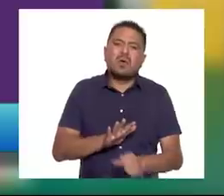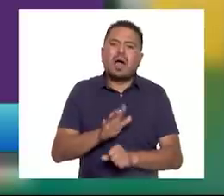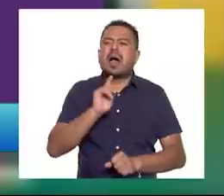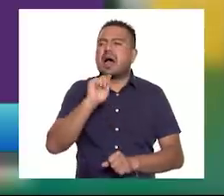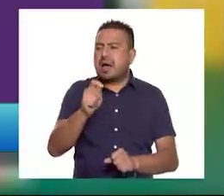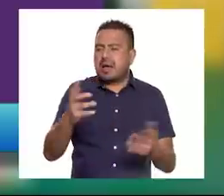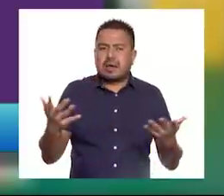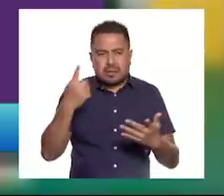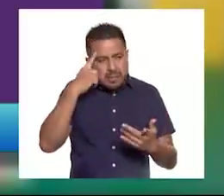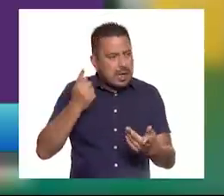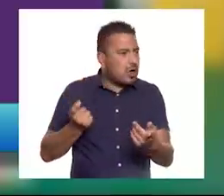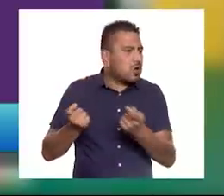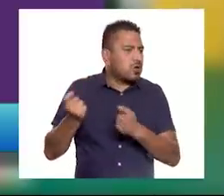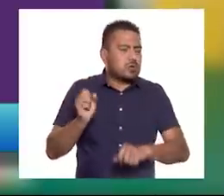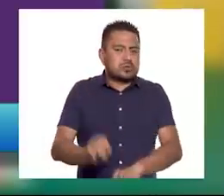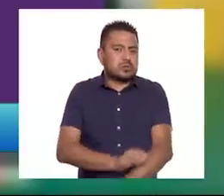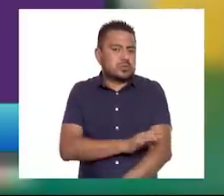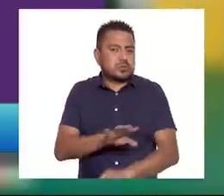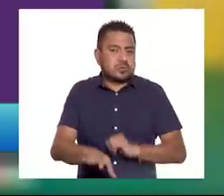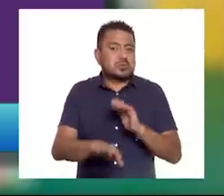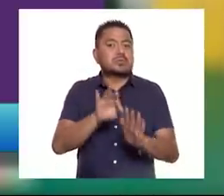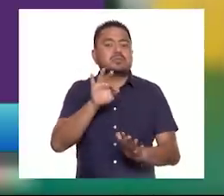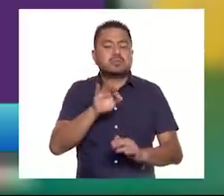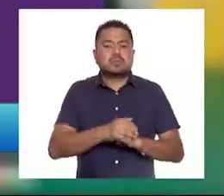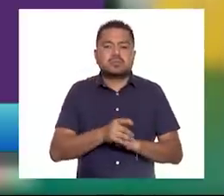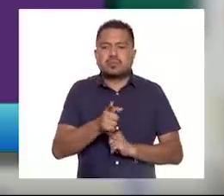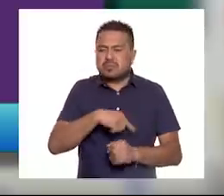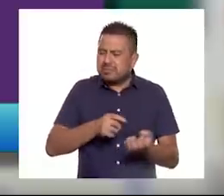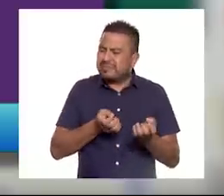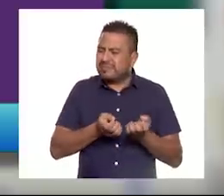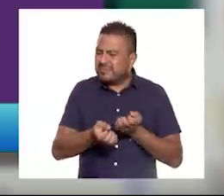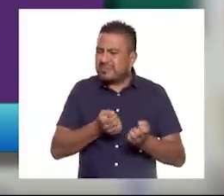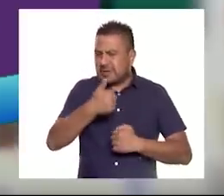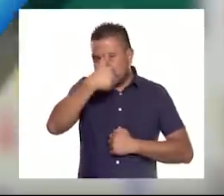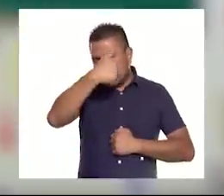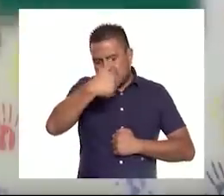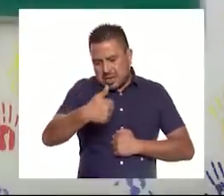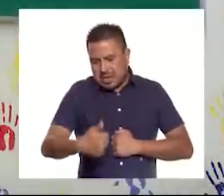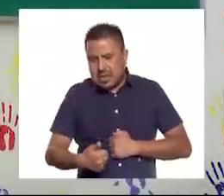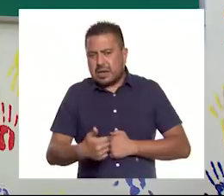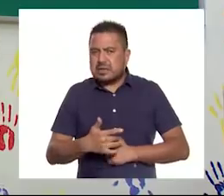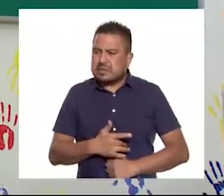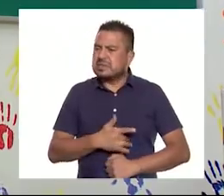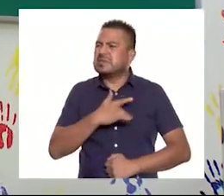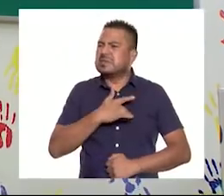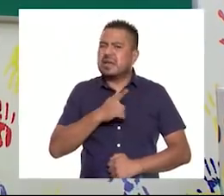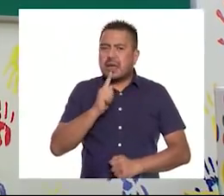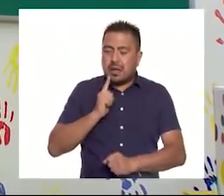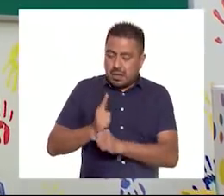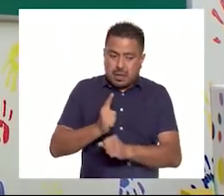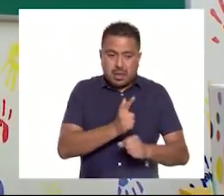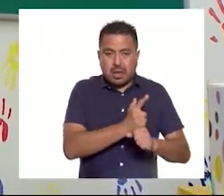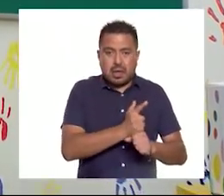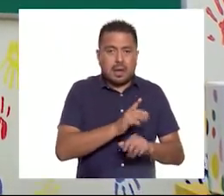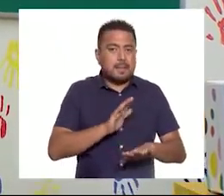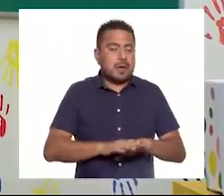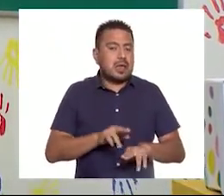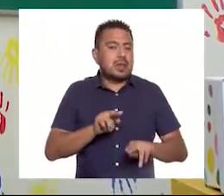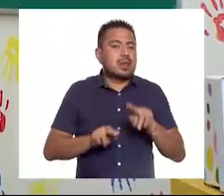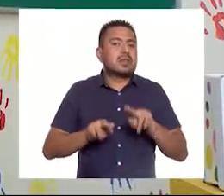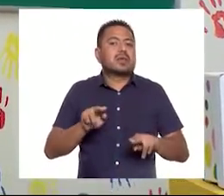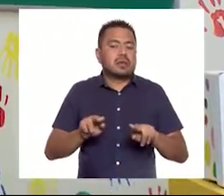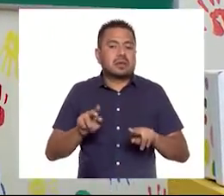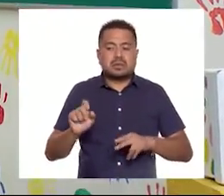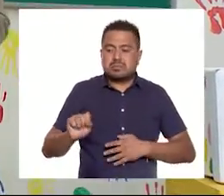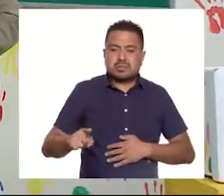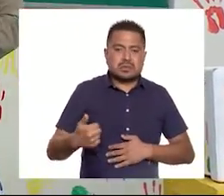hacen para regular la emoción elegida. Practiquen con cada una de las emociones que sientan identificando la intensidad de la misma.